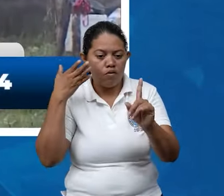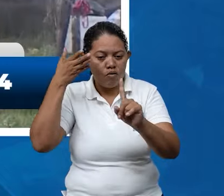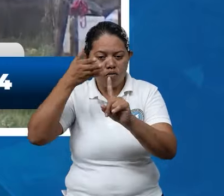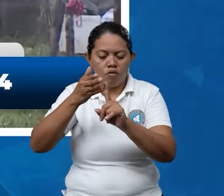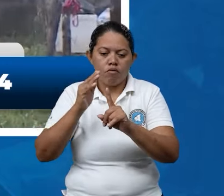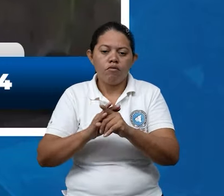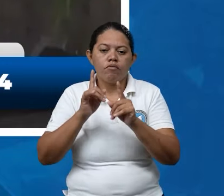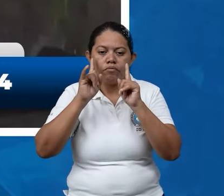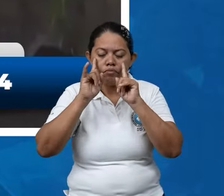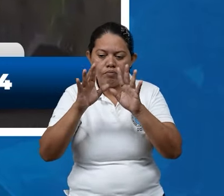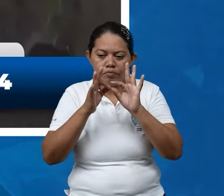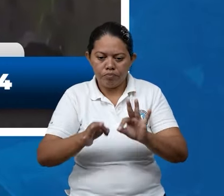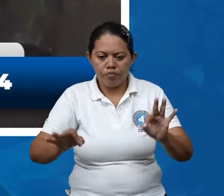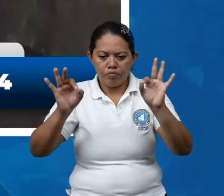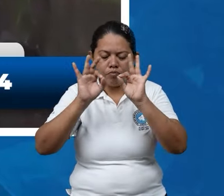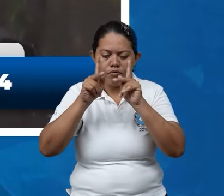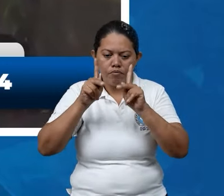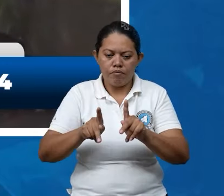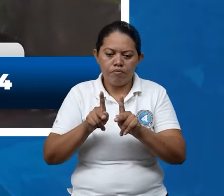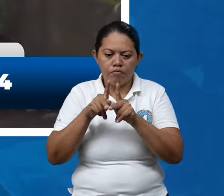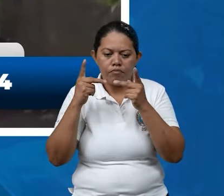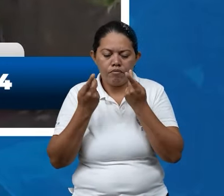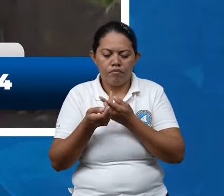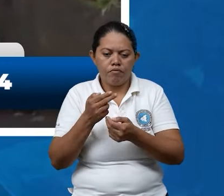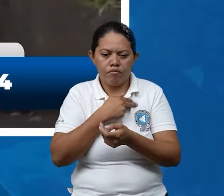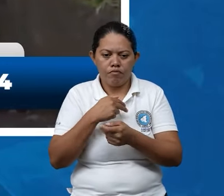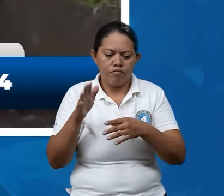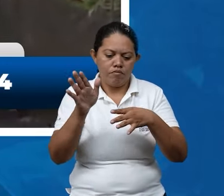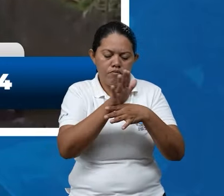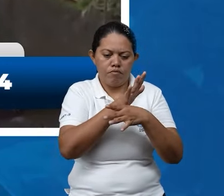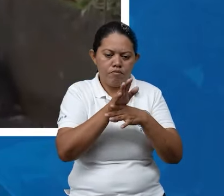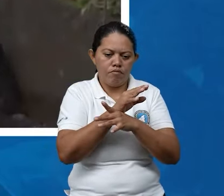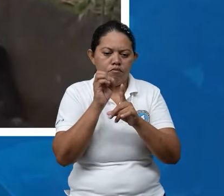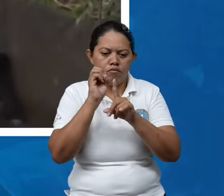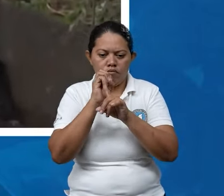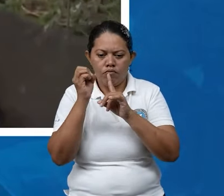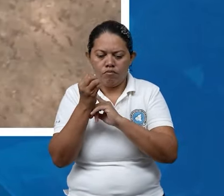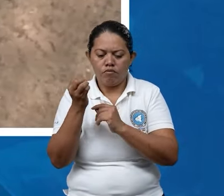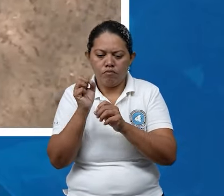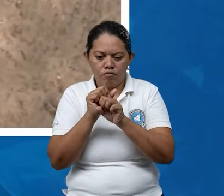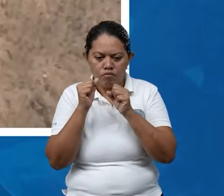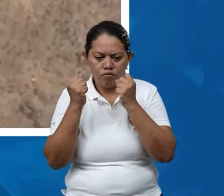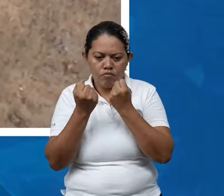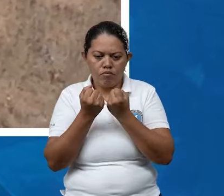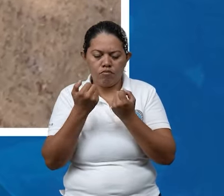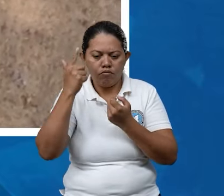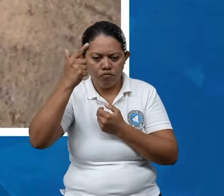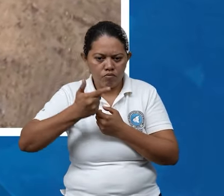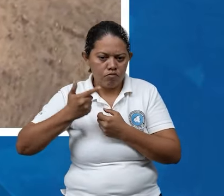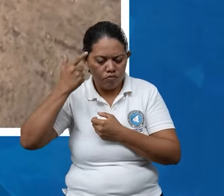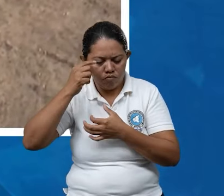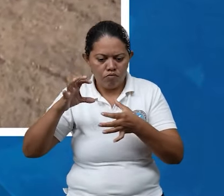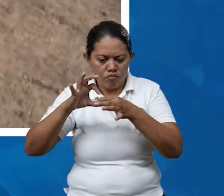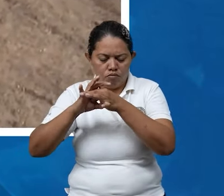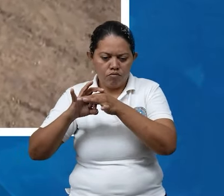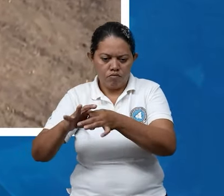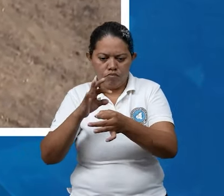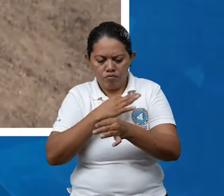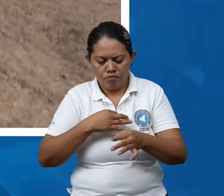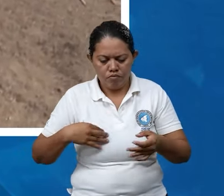enfoque de atención integral en el que convergen las diferentes instituciones de primera respuesta con acciones